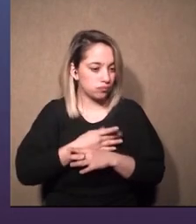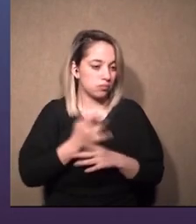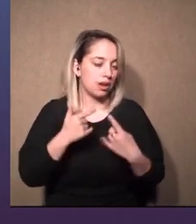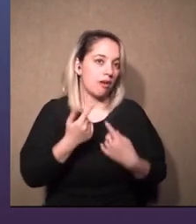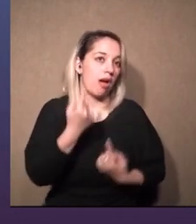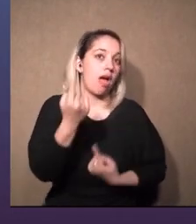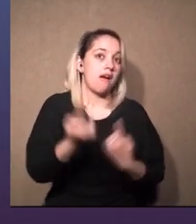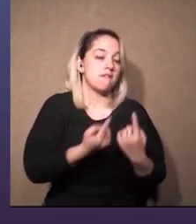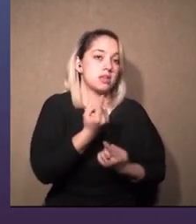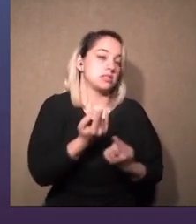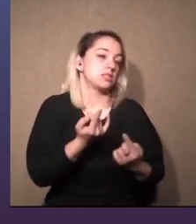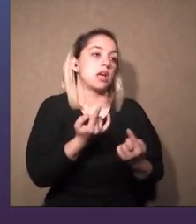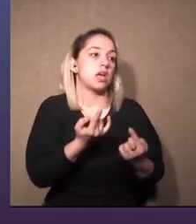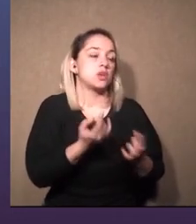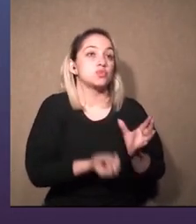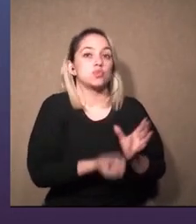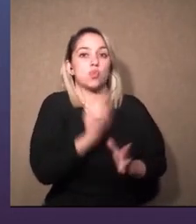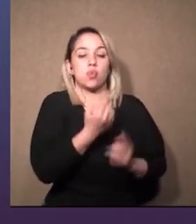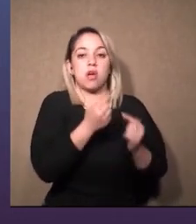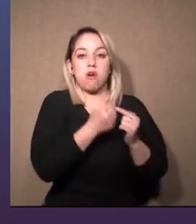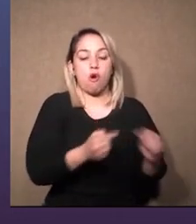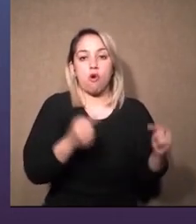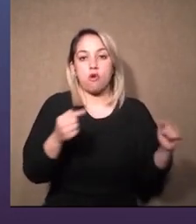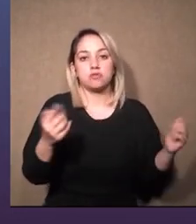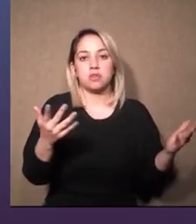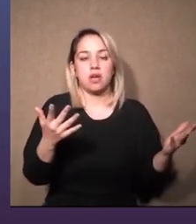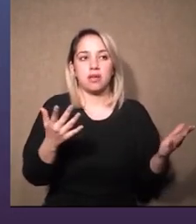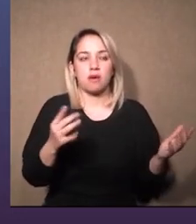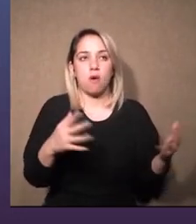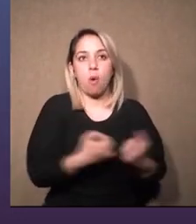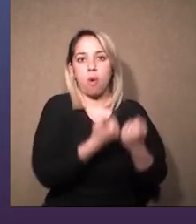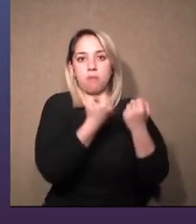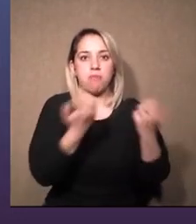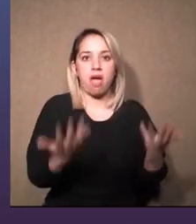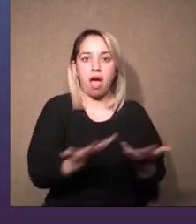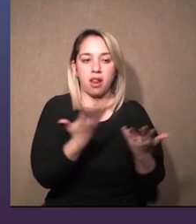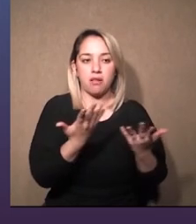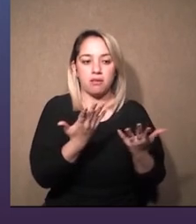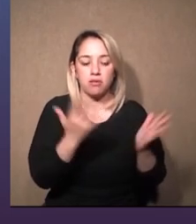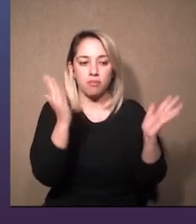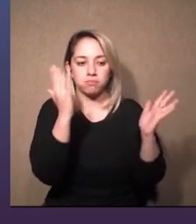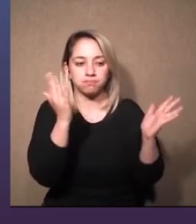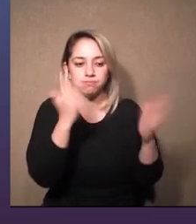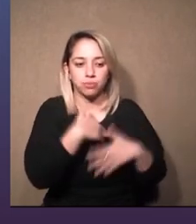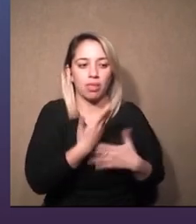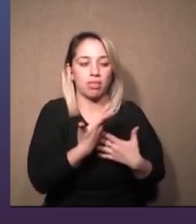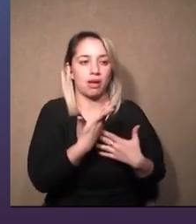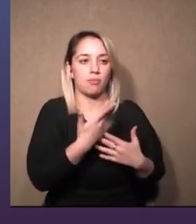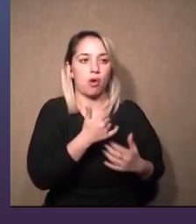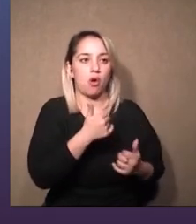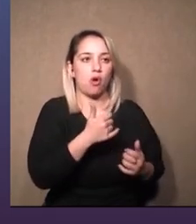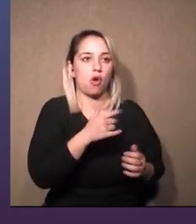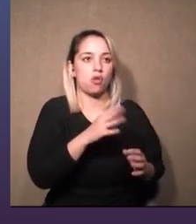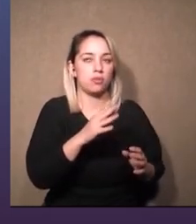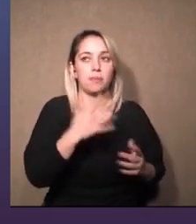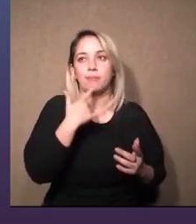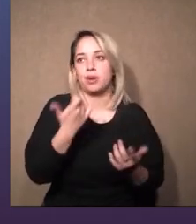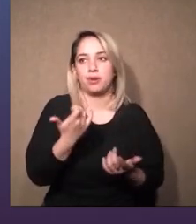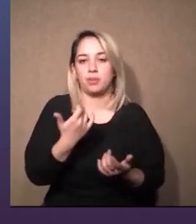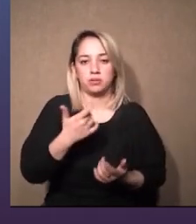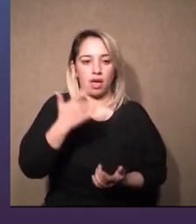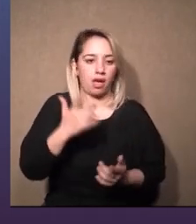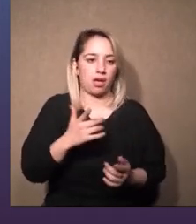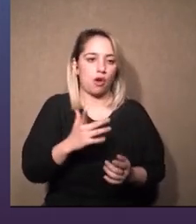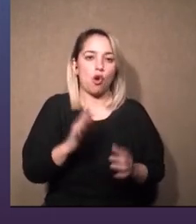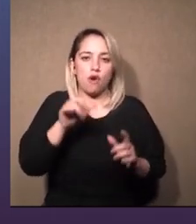hay factores que se le van a uno de las manos primero porque somos seres